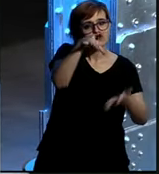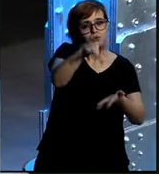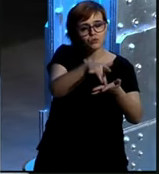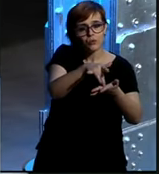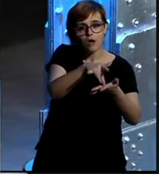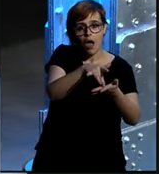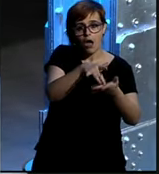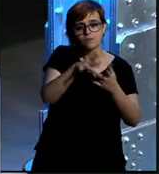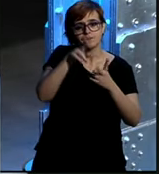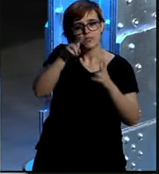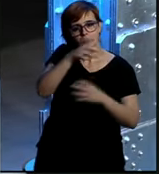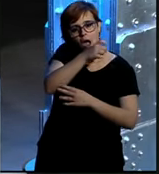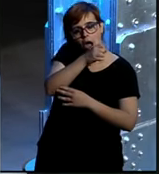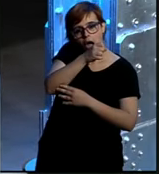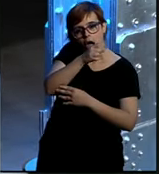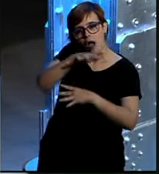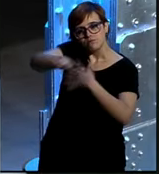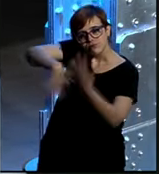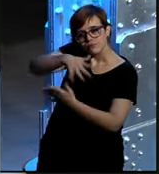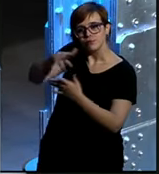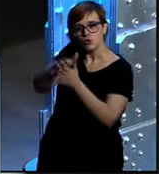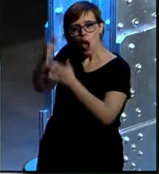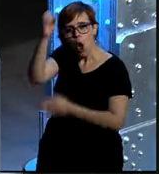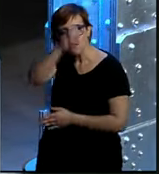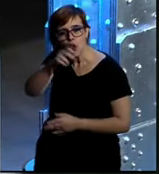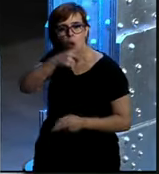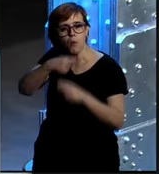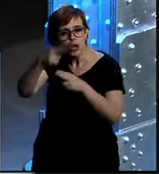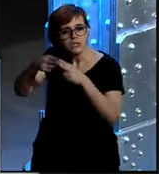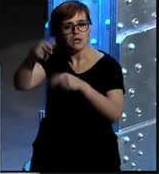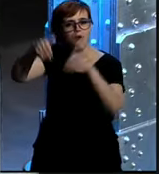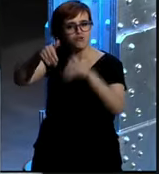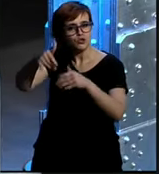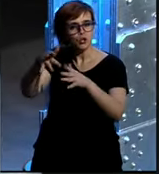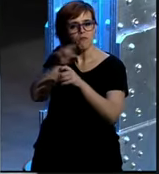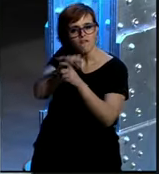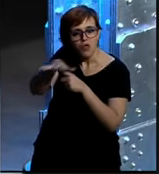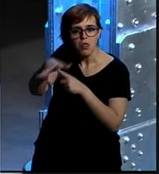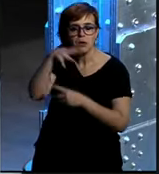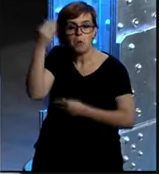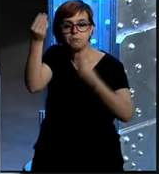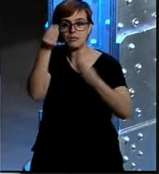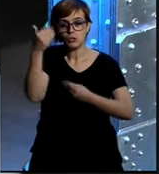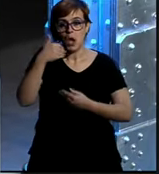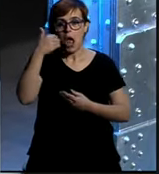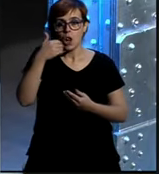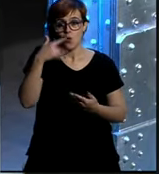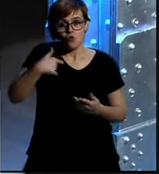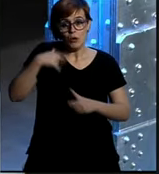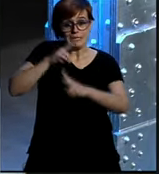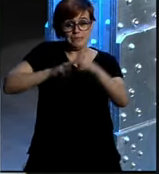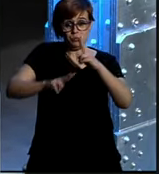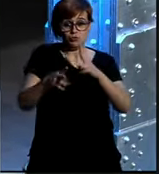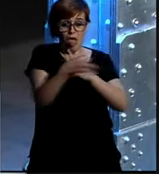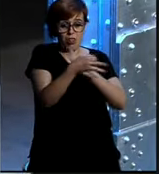a la opinión política y a generar tendencias y a generar opinión y votantes pero no no creo que sea yo la persona adecuada para